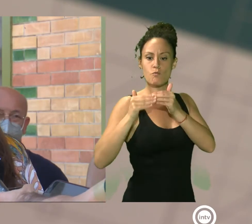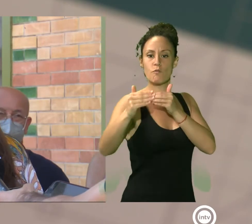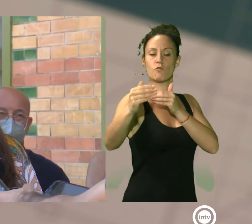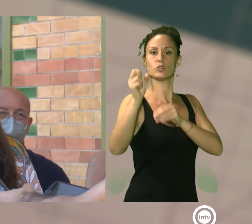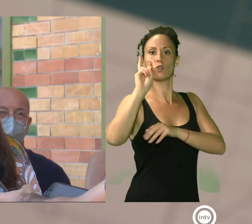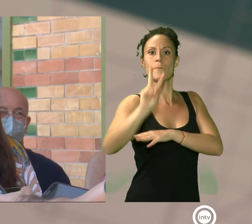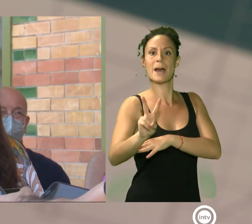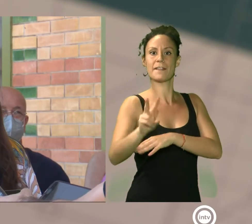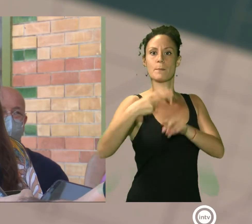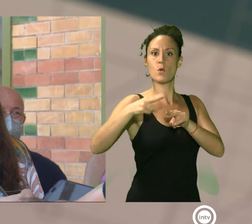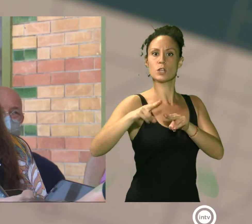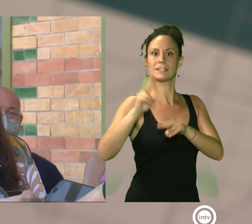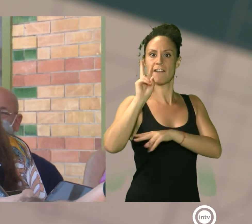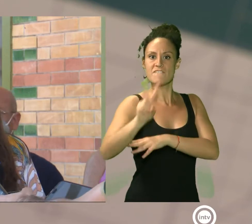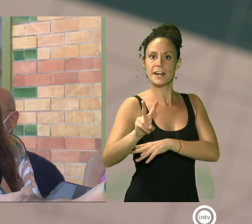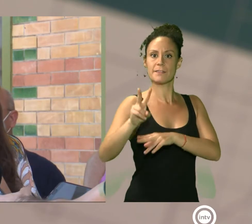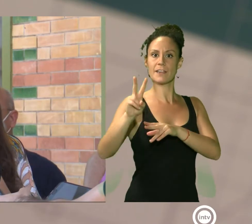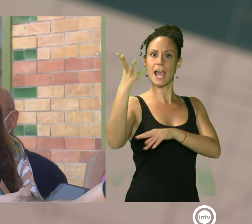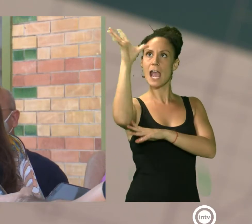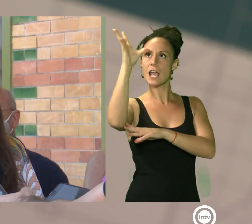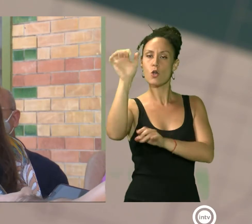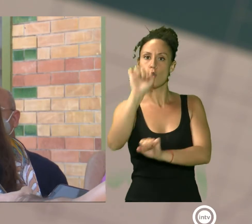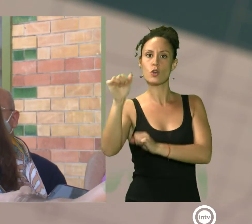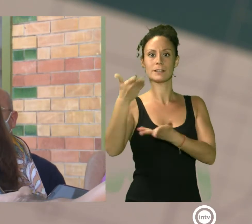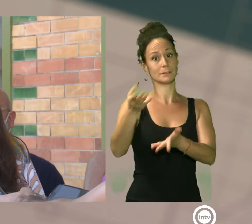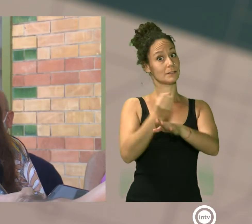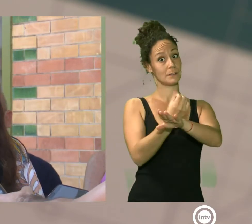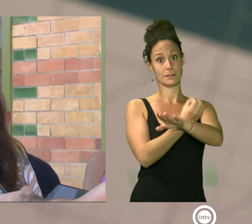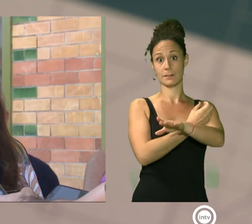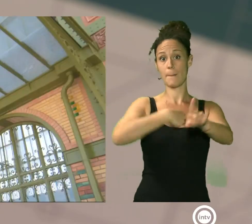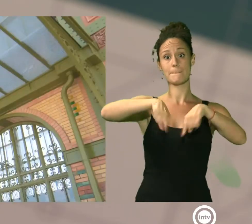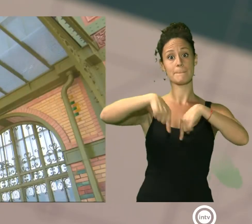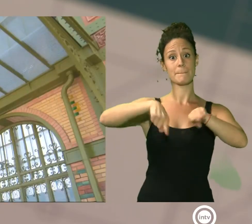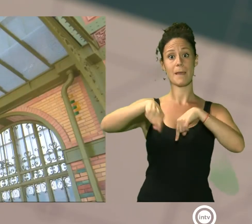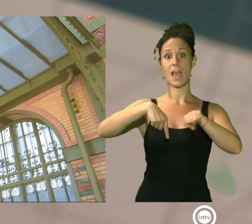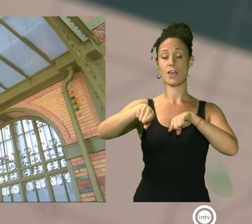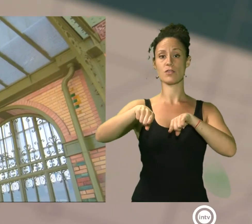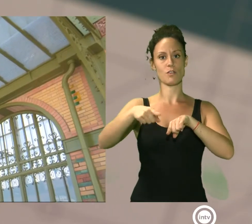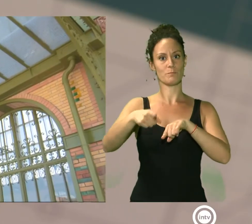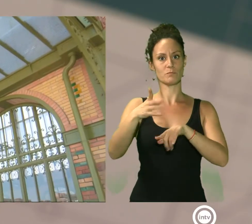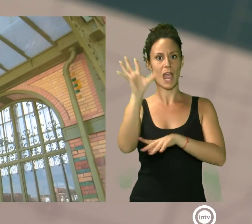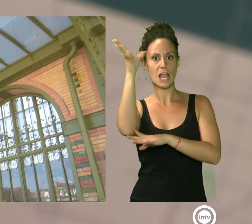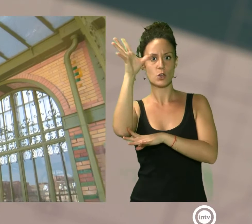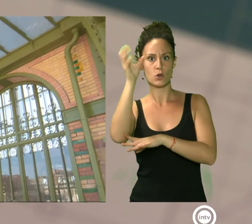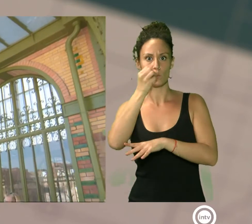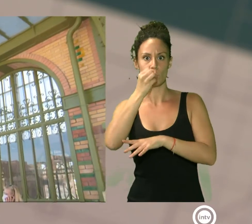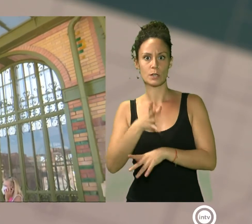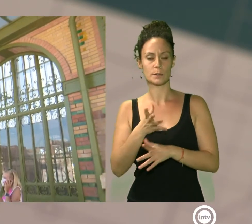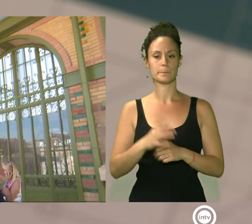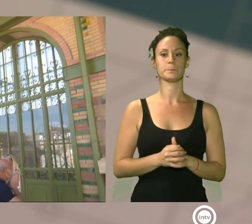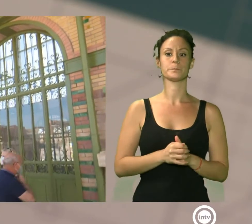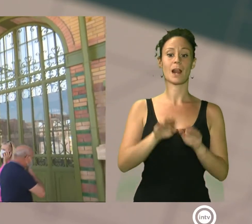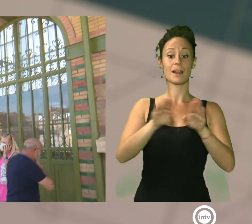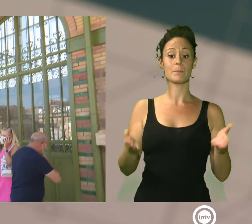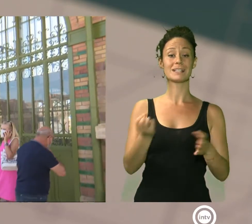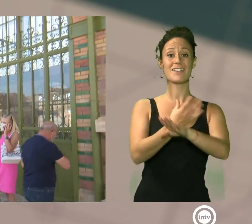verdes y ecologistas y precisamente el tren es uno de los medios de transporte más ecológicos. Ante esta situación, desde la mesa del ferrocarril proponen